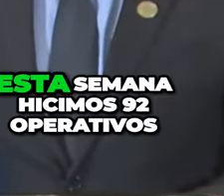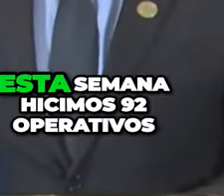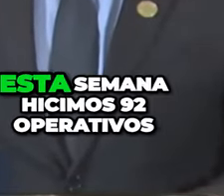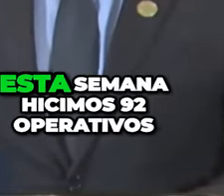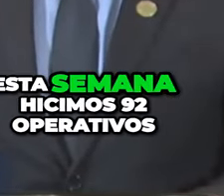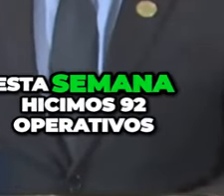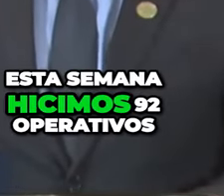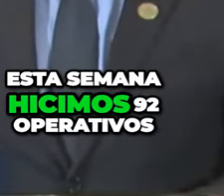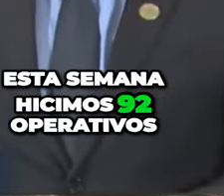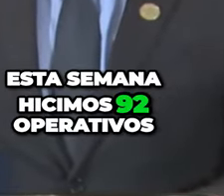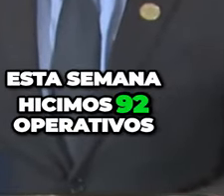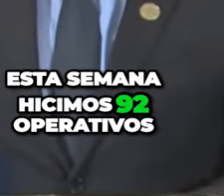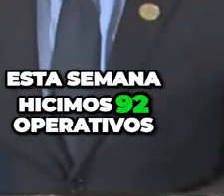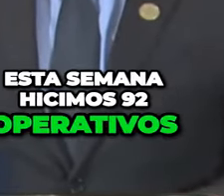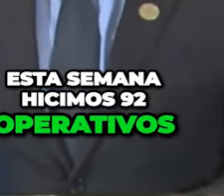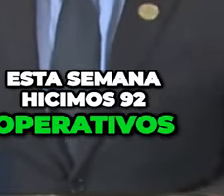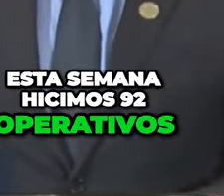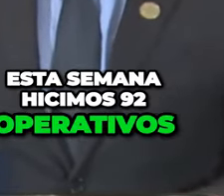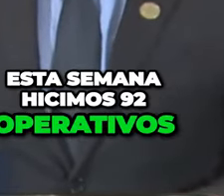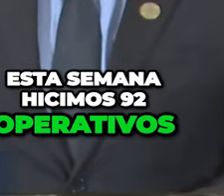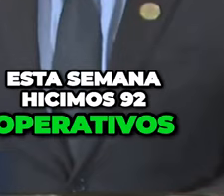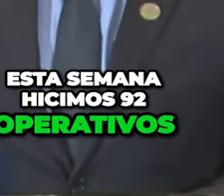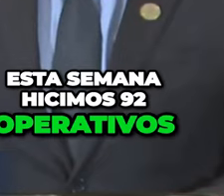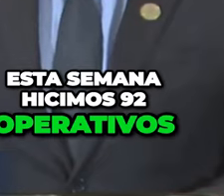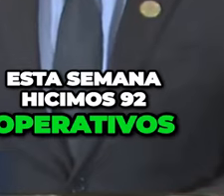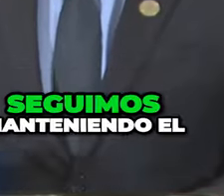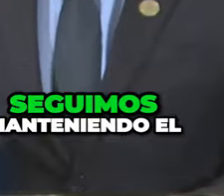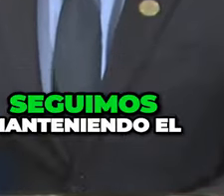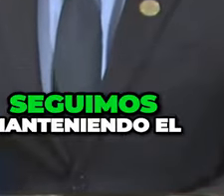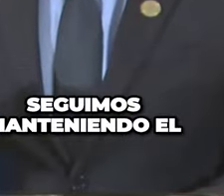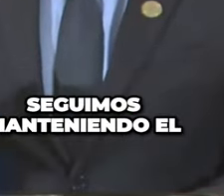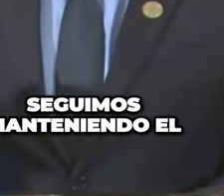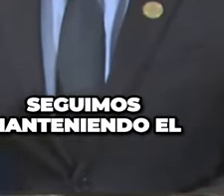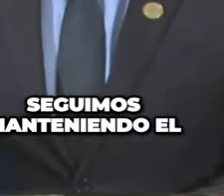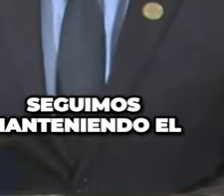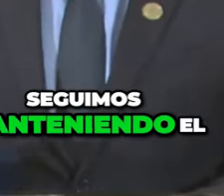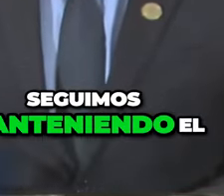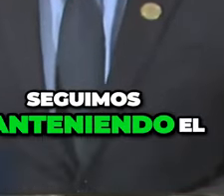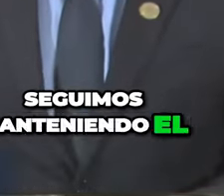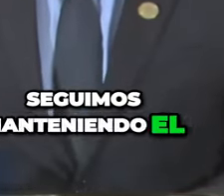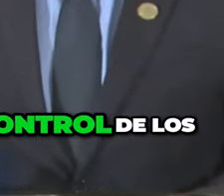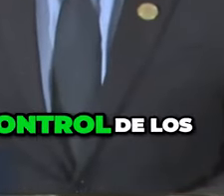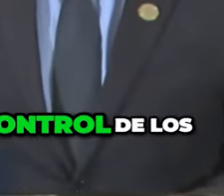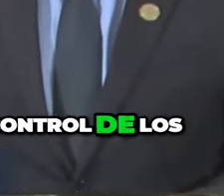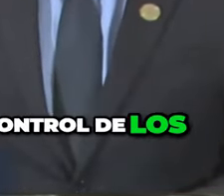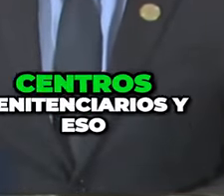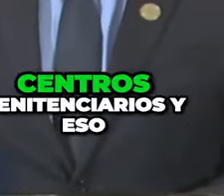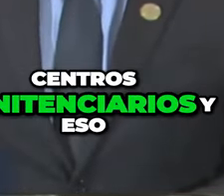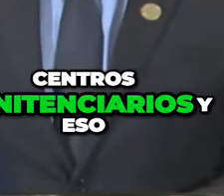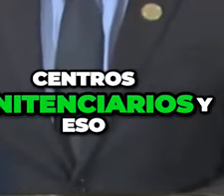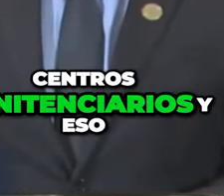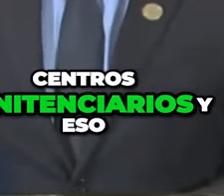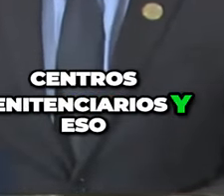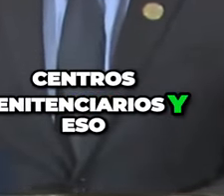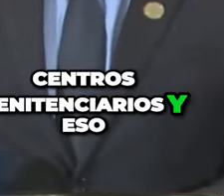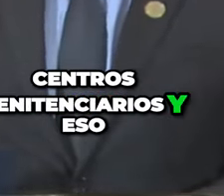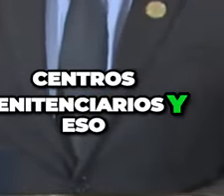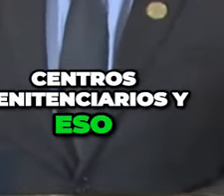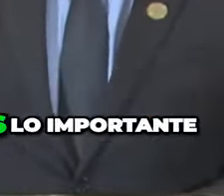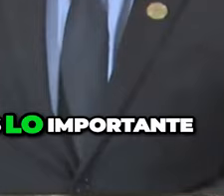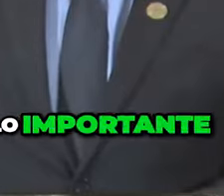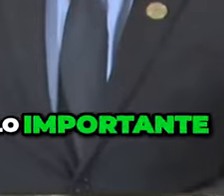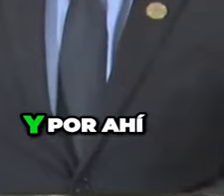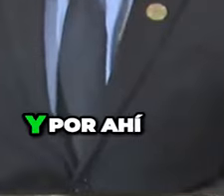caracterizado esta semana, hicimos 92 operativos. Entonces, seguimos manteniendo el control de los centros penitenciarios